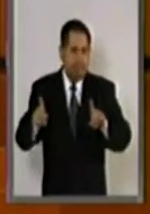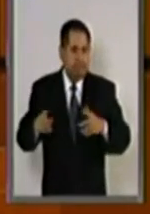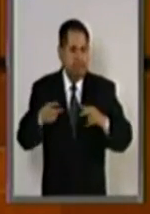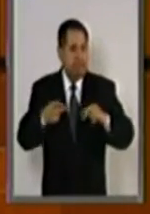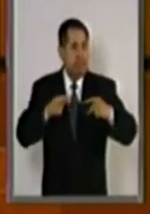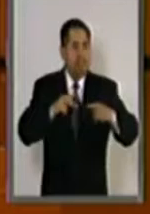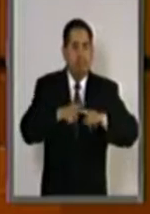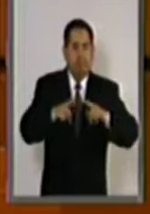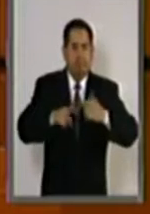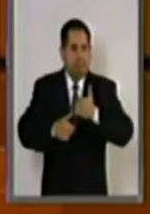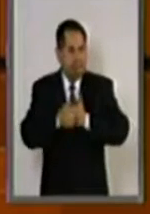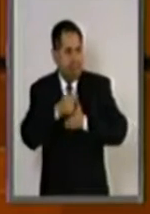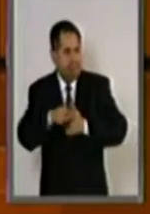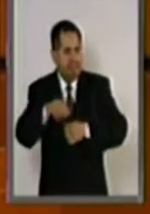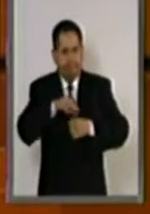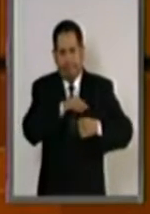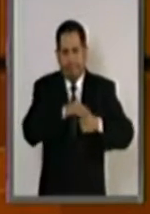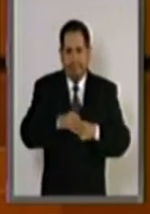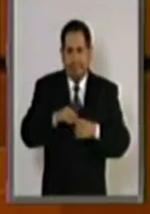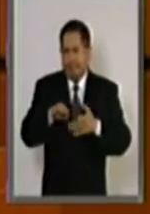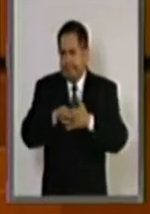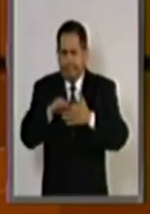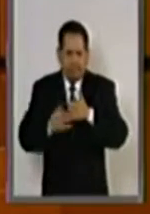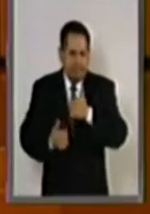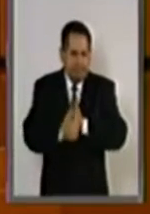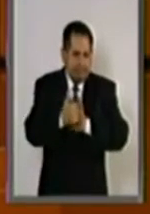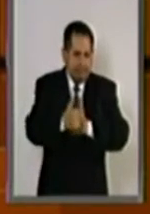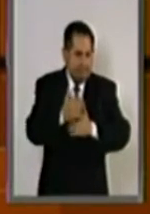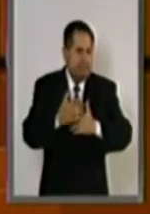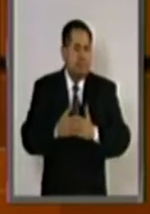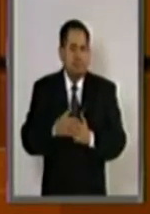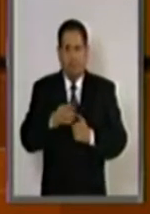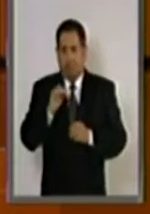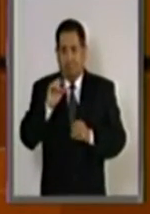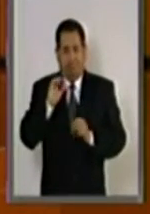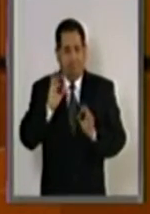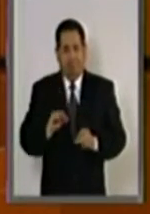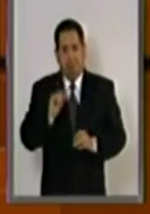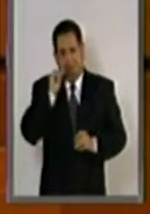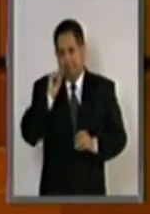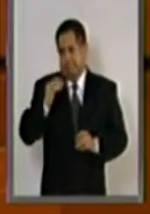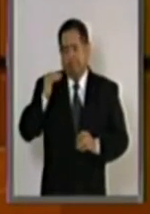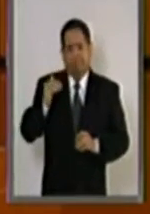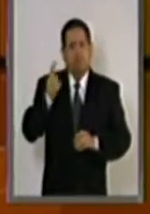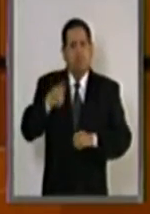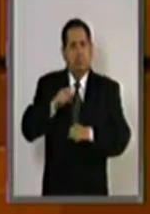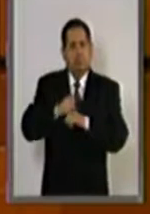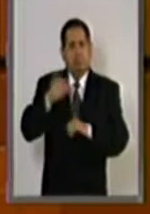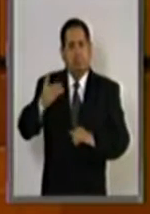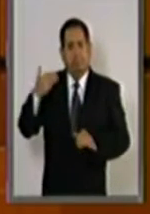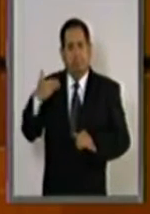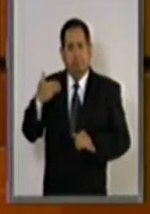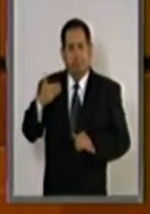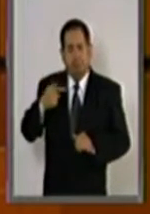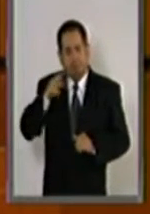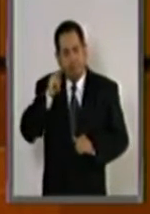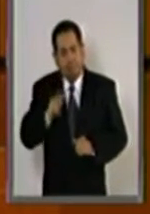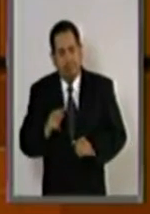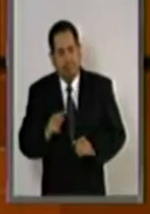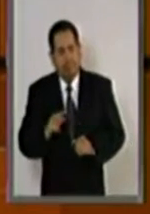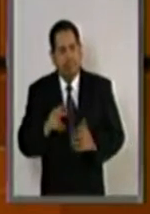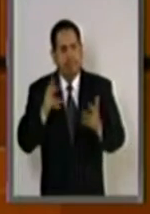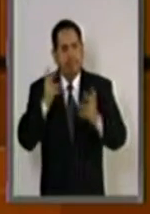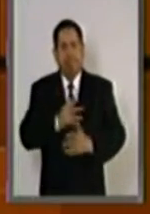en donde las competencias electorales son frecuentes, como la que vivimos hace unas semanas, podemos encontrar